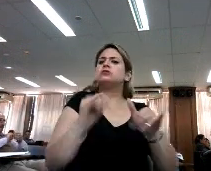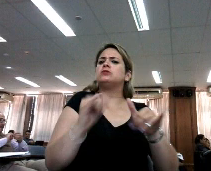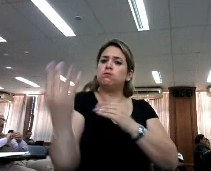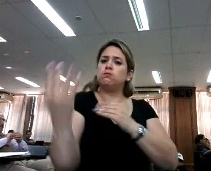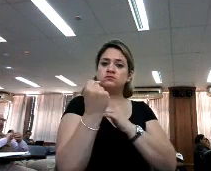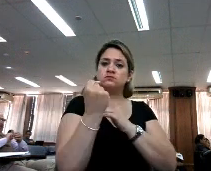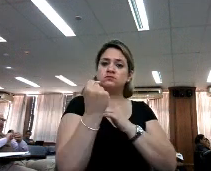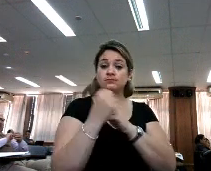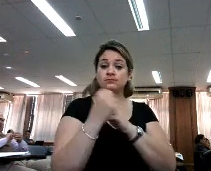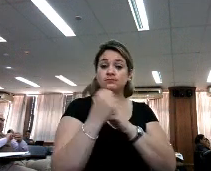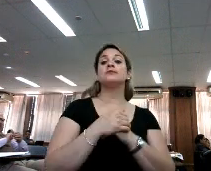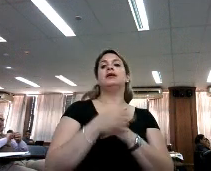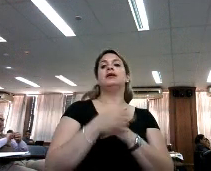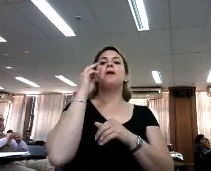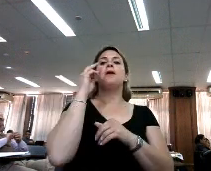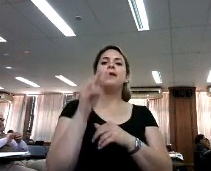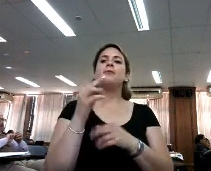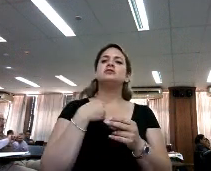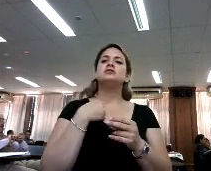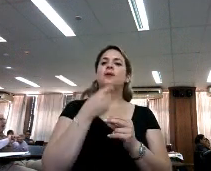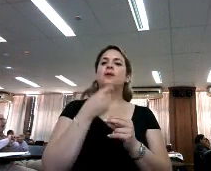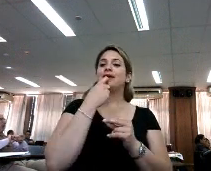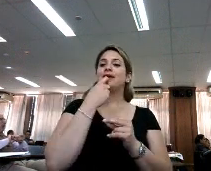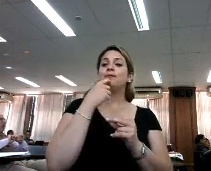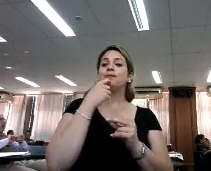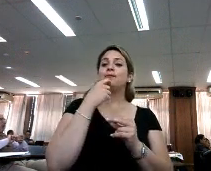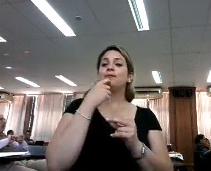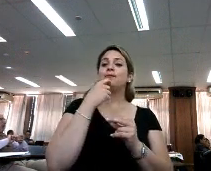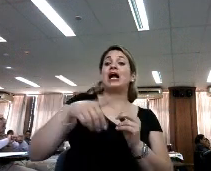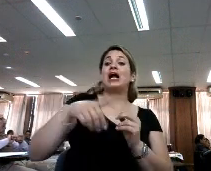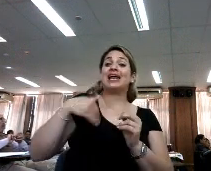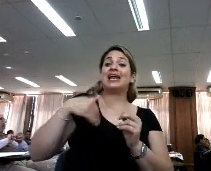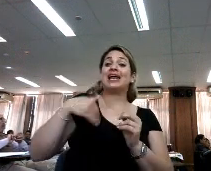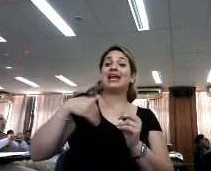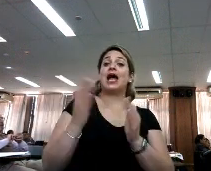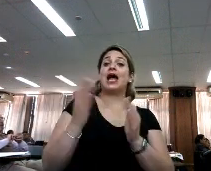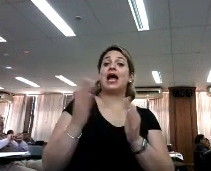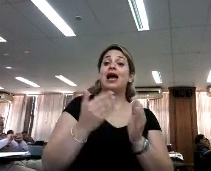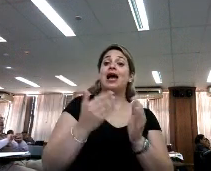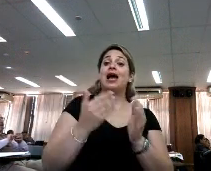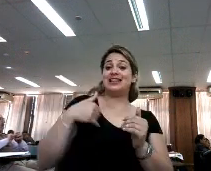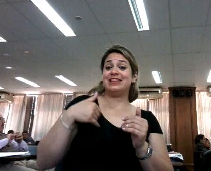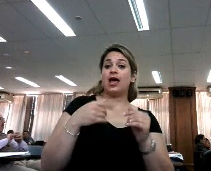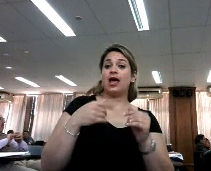Acá lo que vemos es, por ejemplo, el uso de Argentina de libros versus países vecinos.